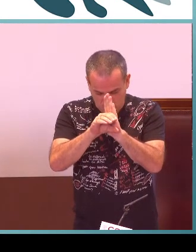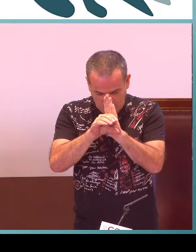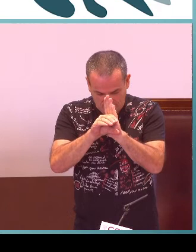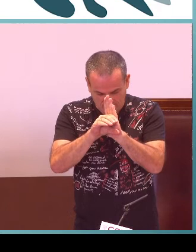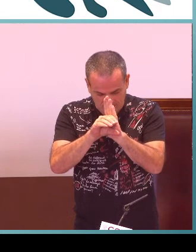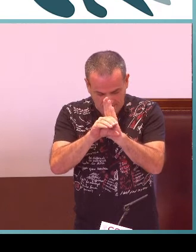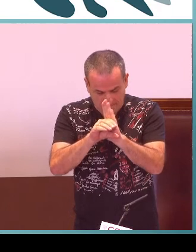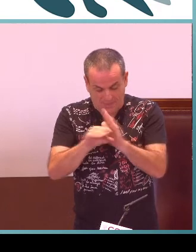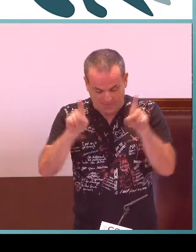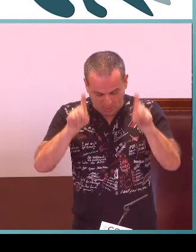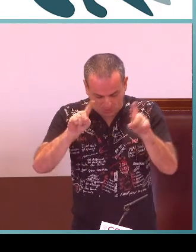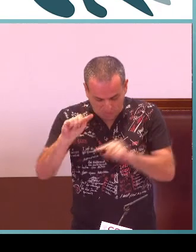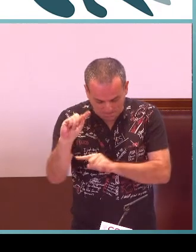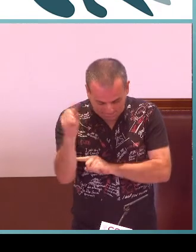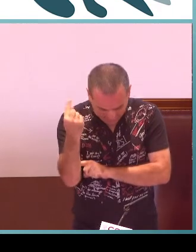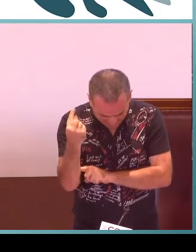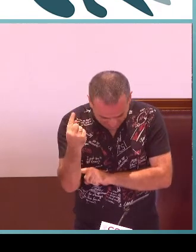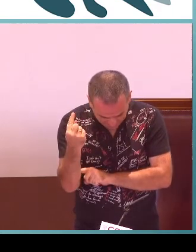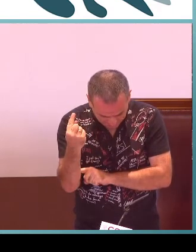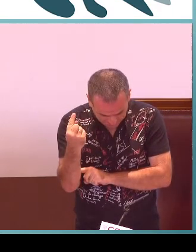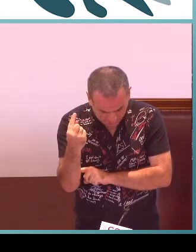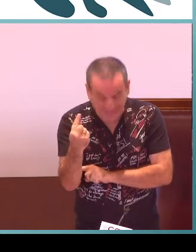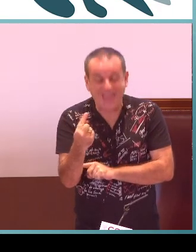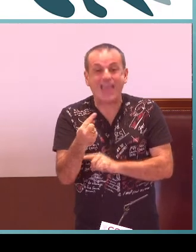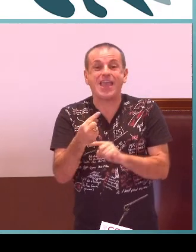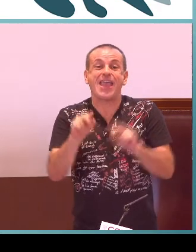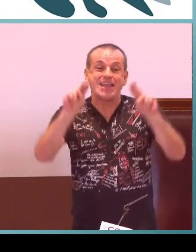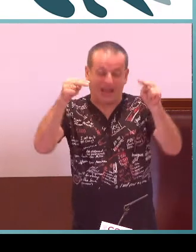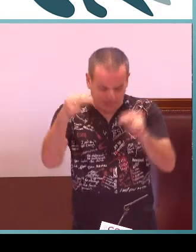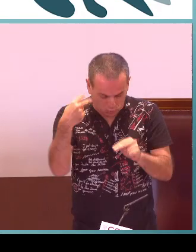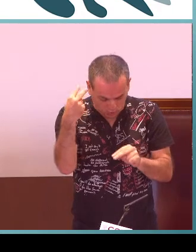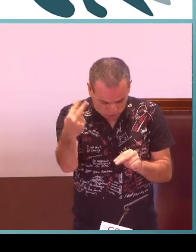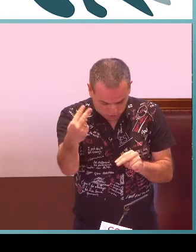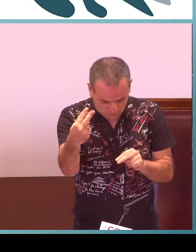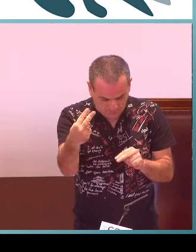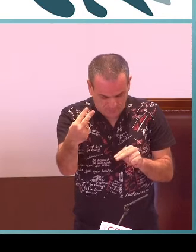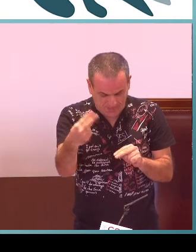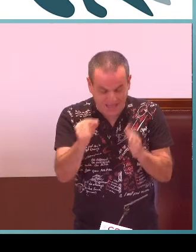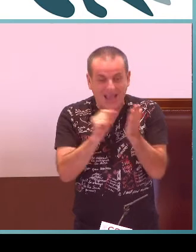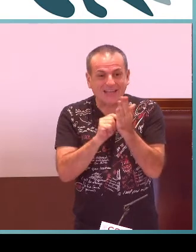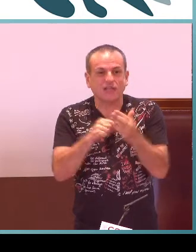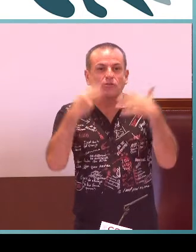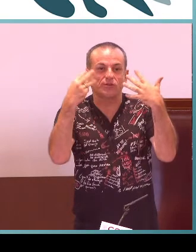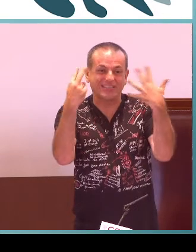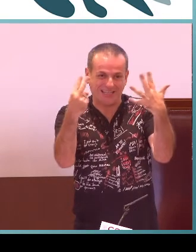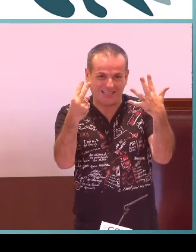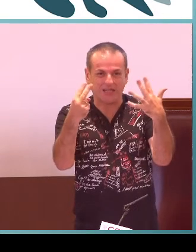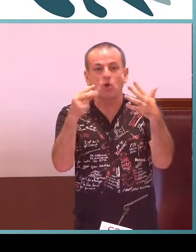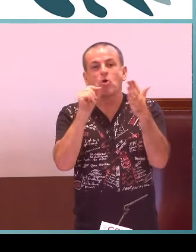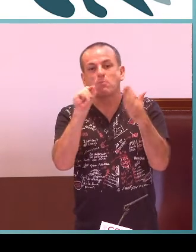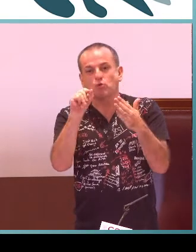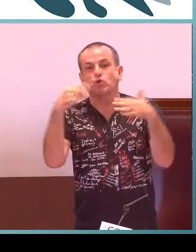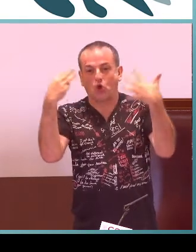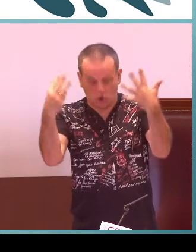crea el currículum o establece el currículum de primaria, de educación primaria, en el